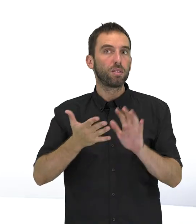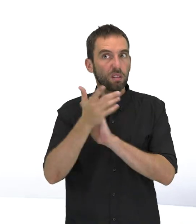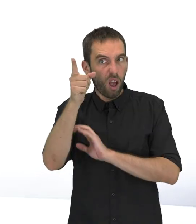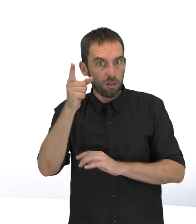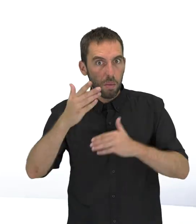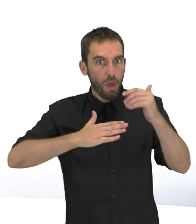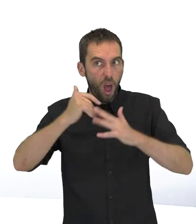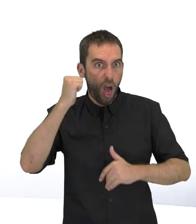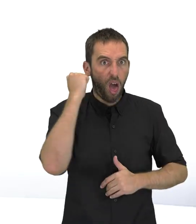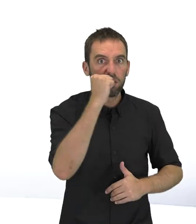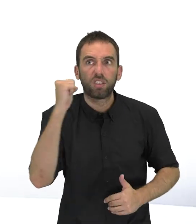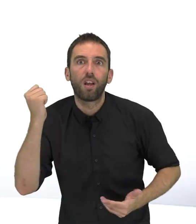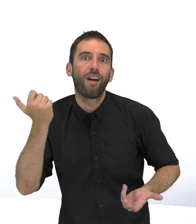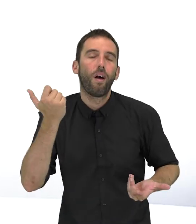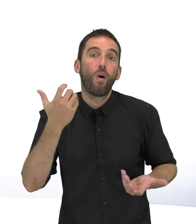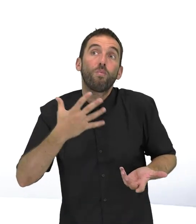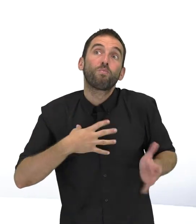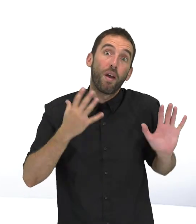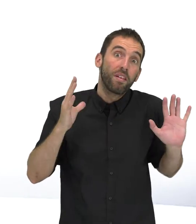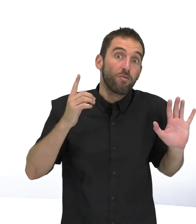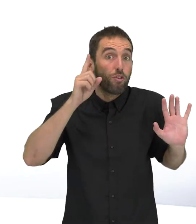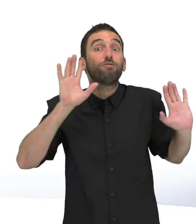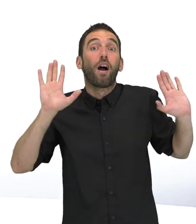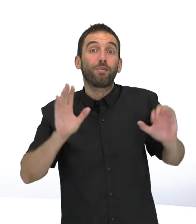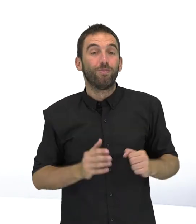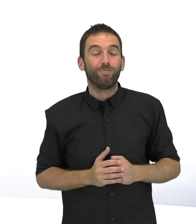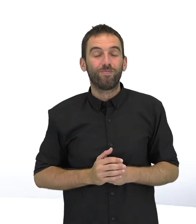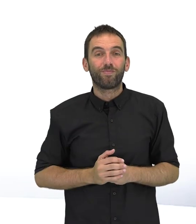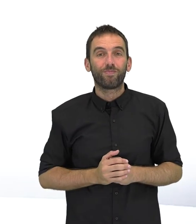¿será el asesino? Bueno, puede que sí, puede que no.